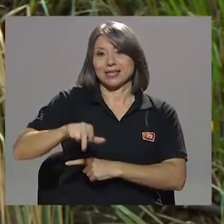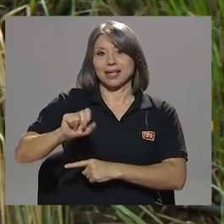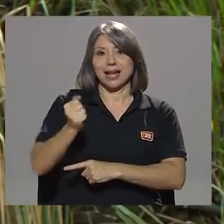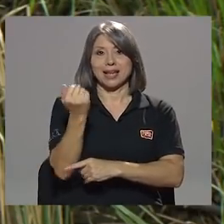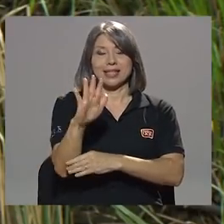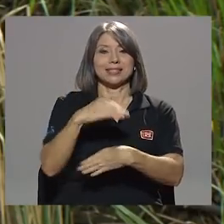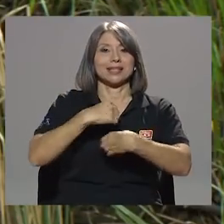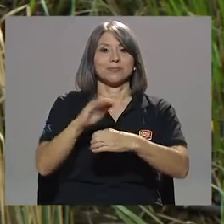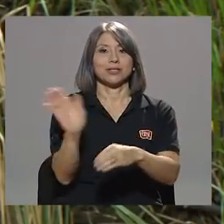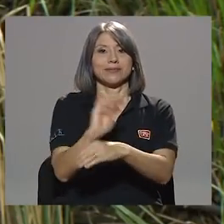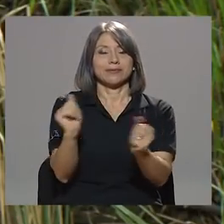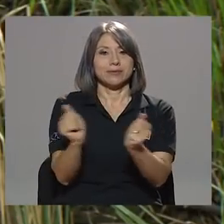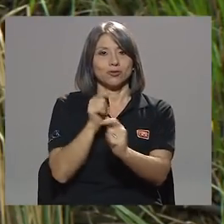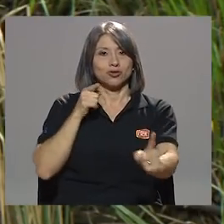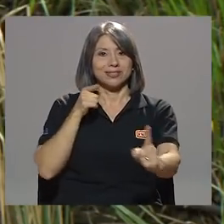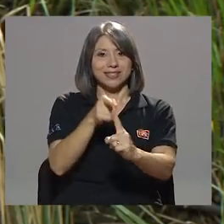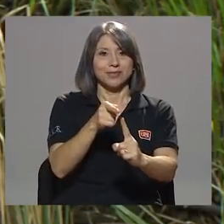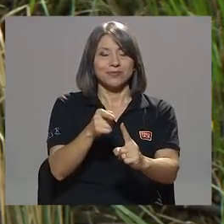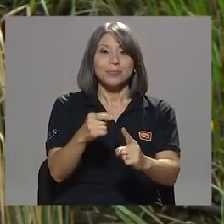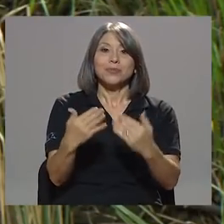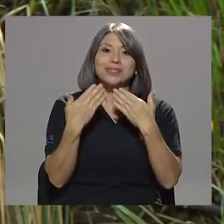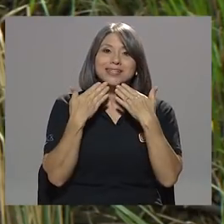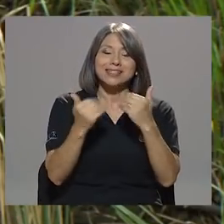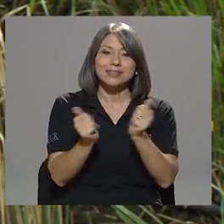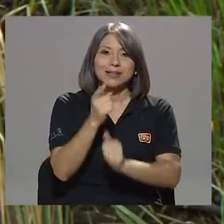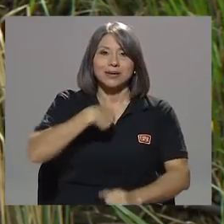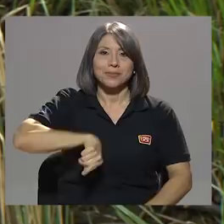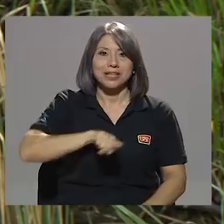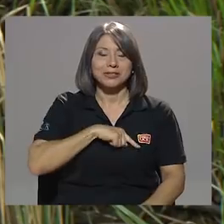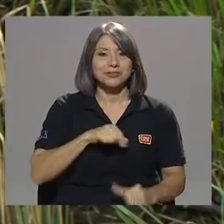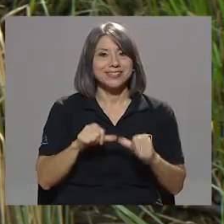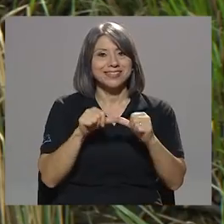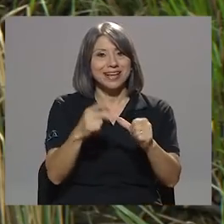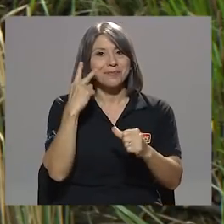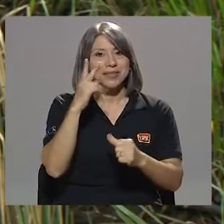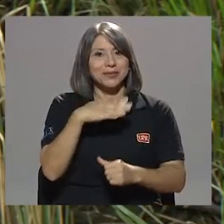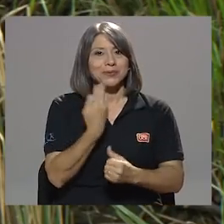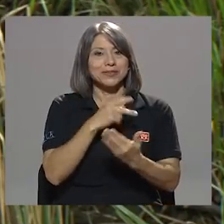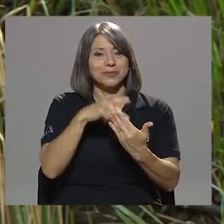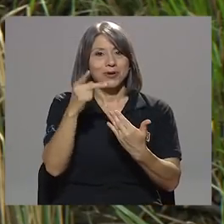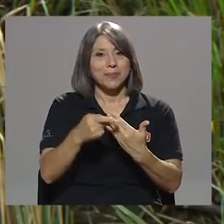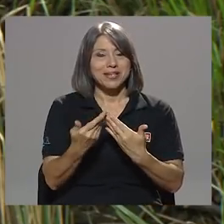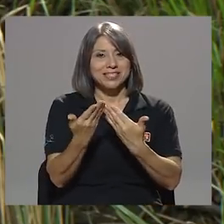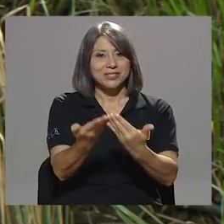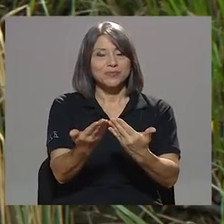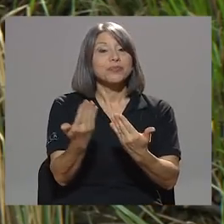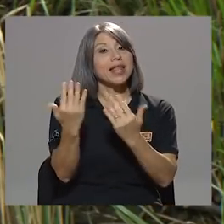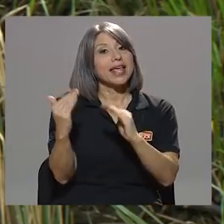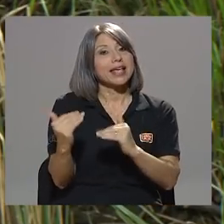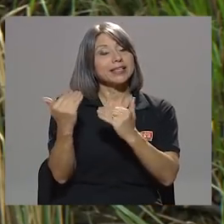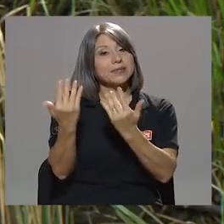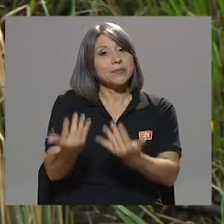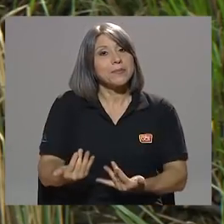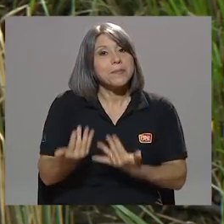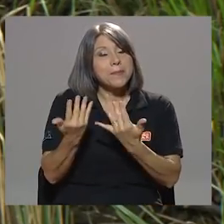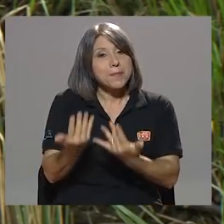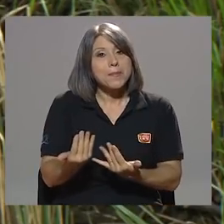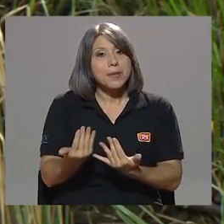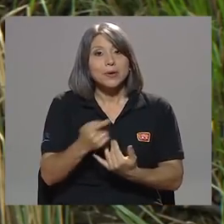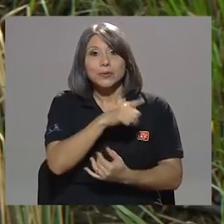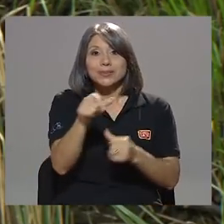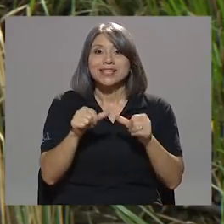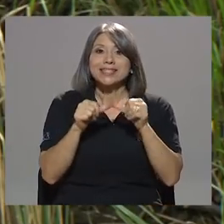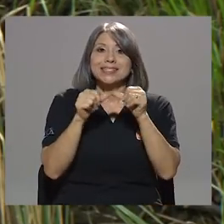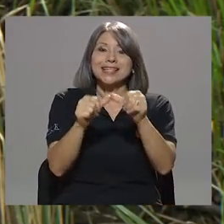este Canal 15 donde hacemos televisión con sentido Muchas gracias por acompañarnos, sigan viendo nuestra programación y espero sigan